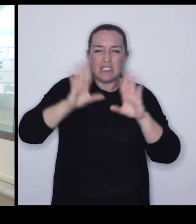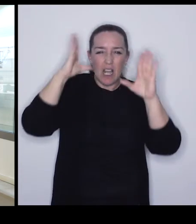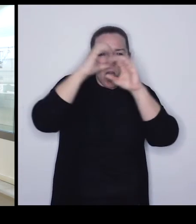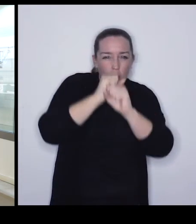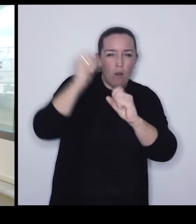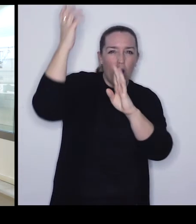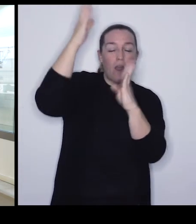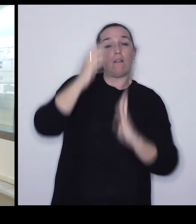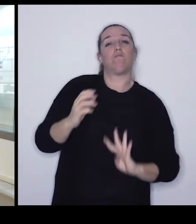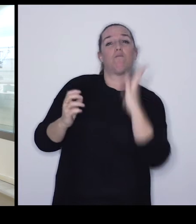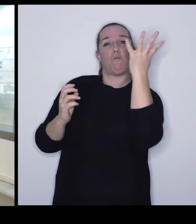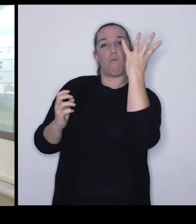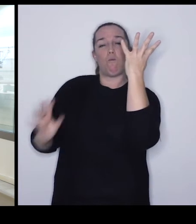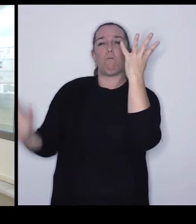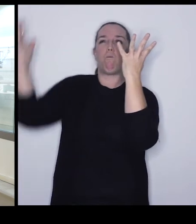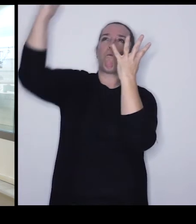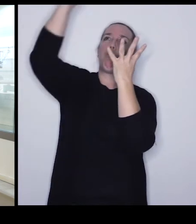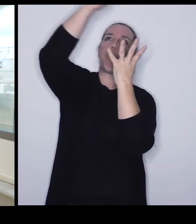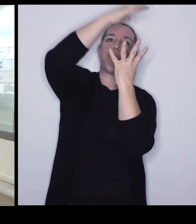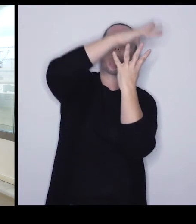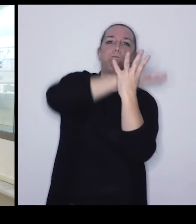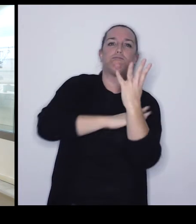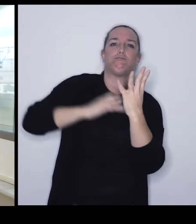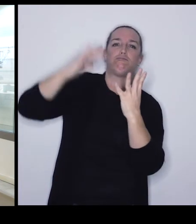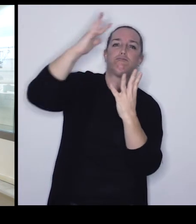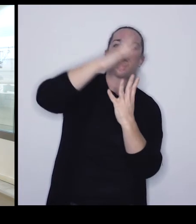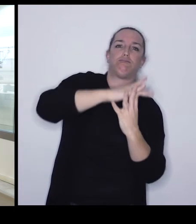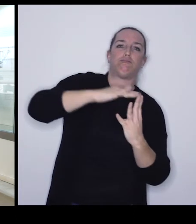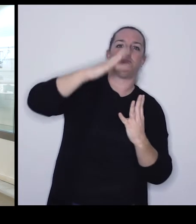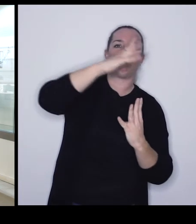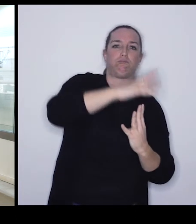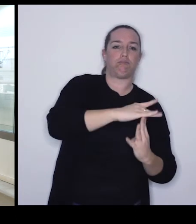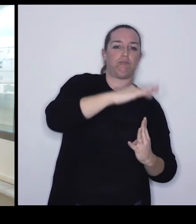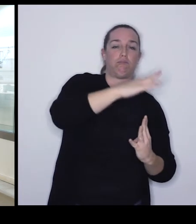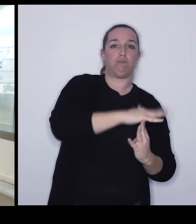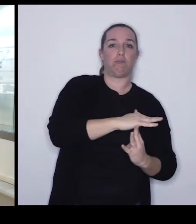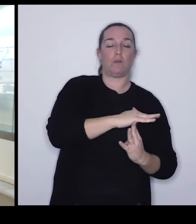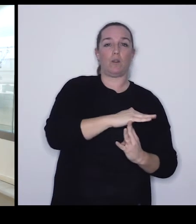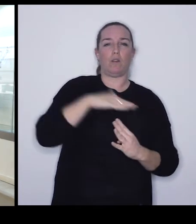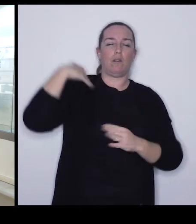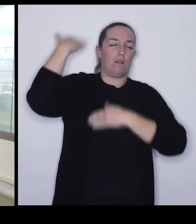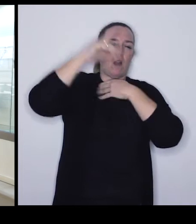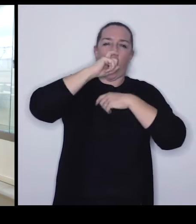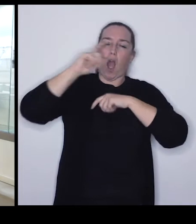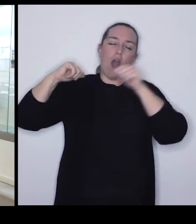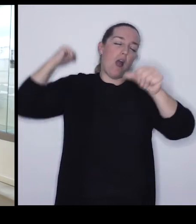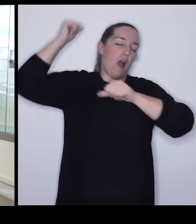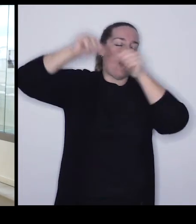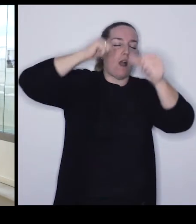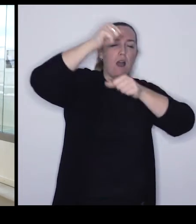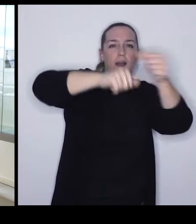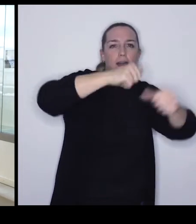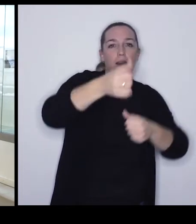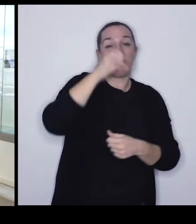todas estas especies bajo una gruesa capa. Con el paso del tiempo cuando se abrieron